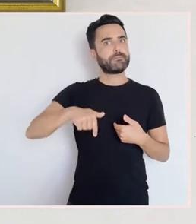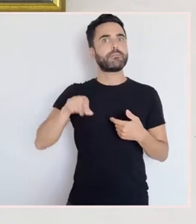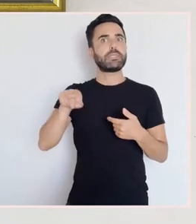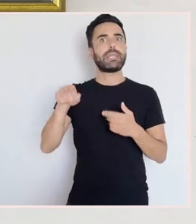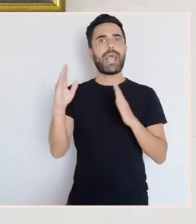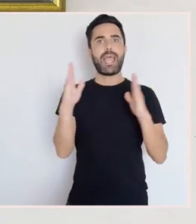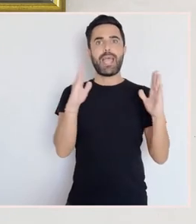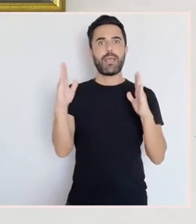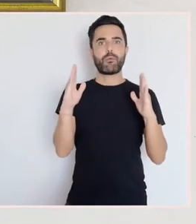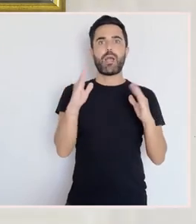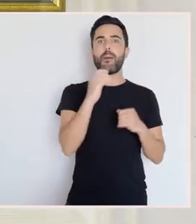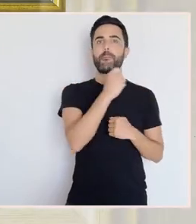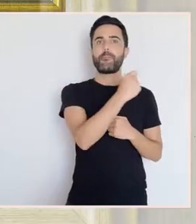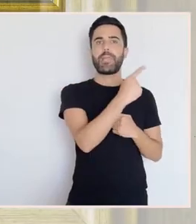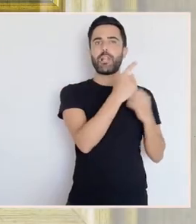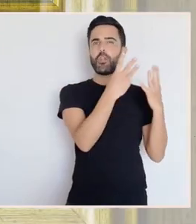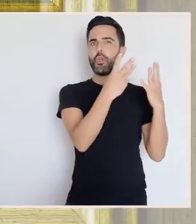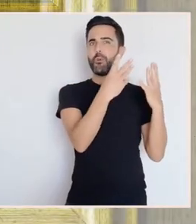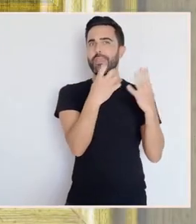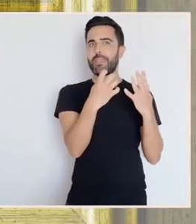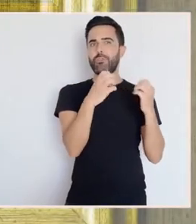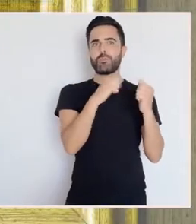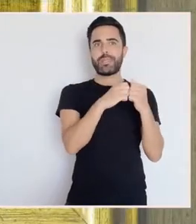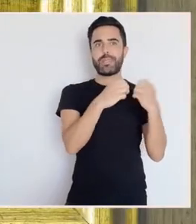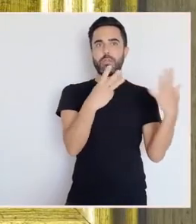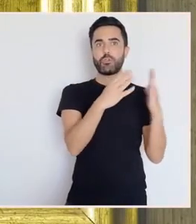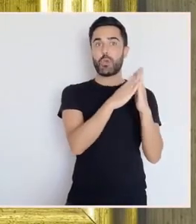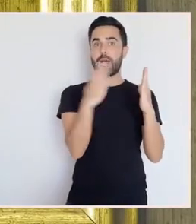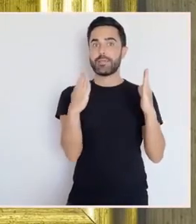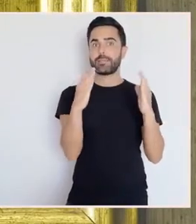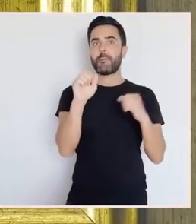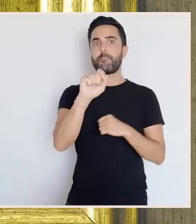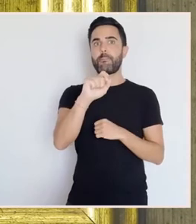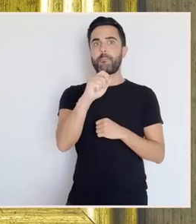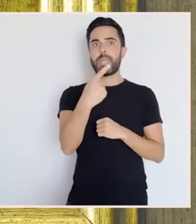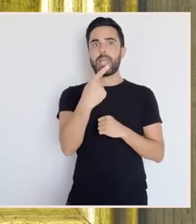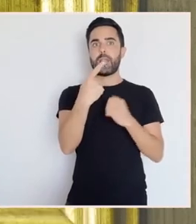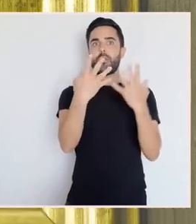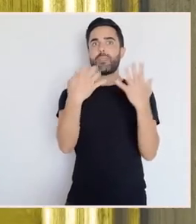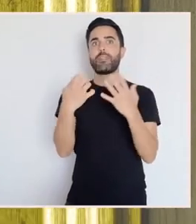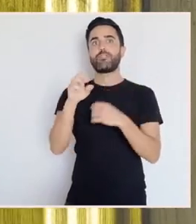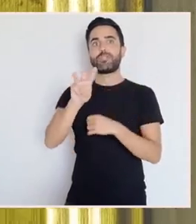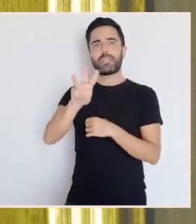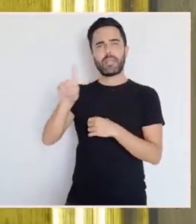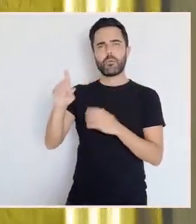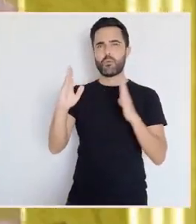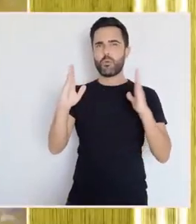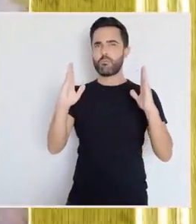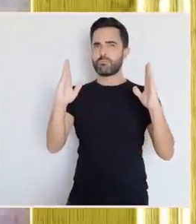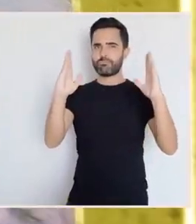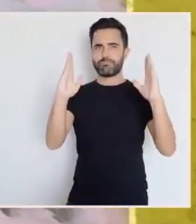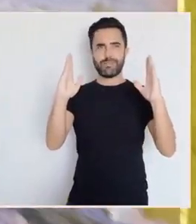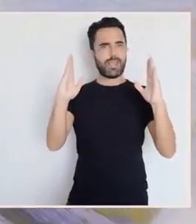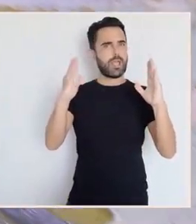anos, entre 1928, de cando data esta obra, ata 1931, serán fundamentais,